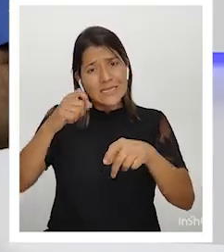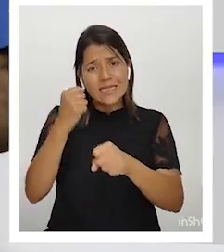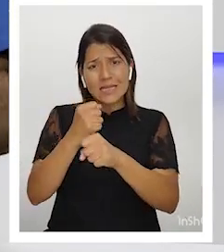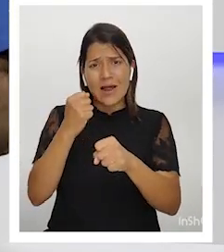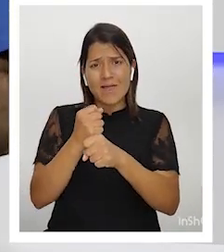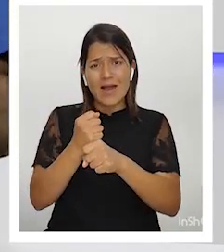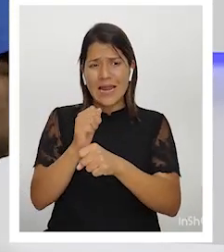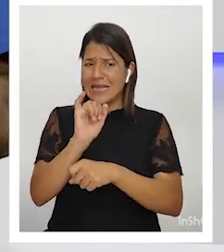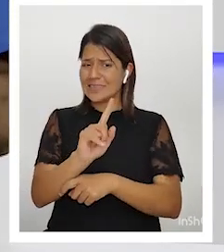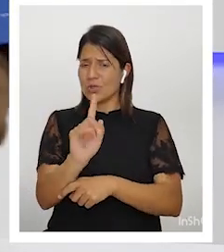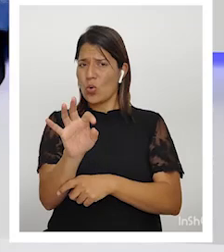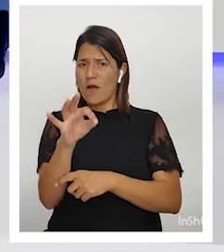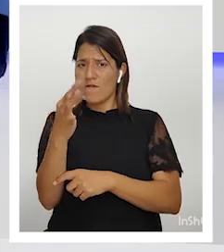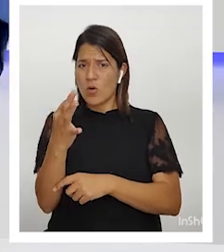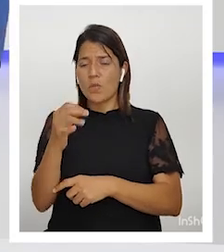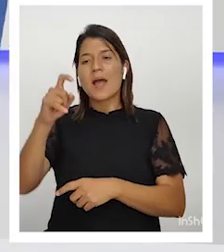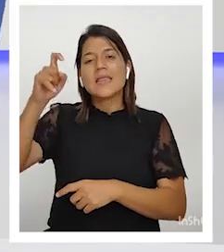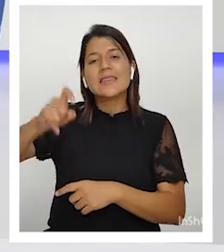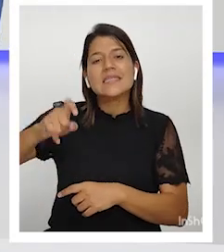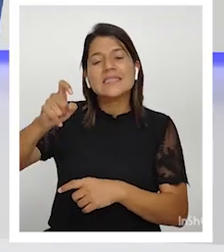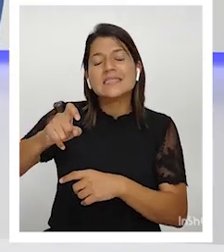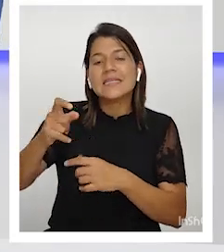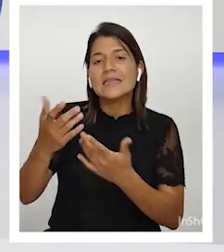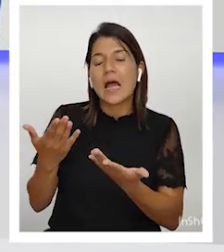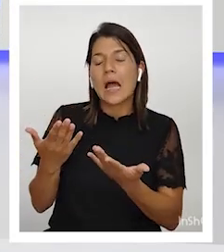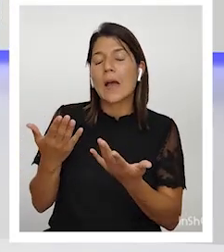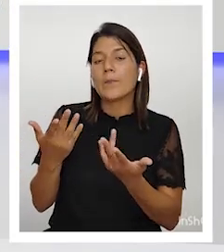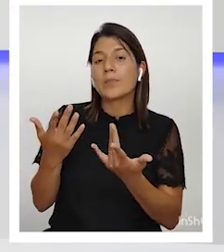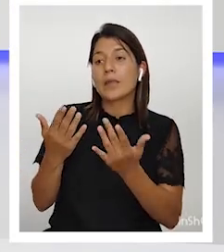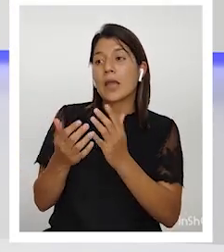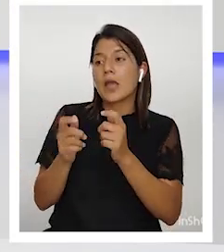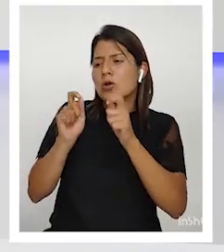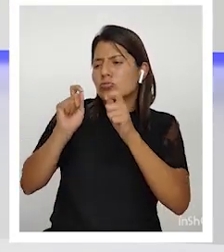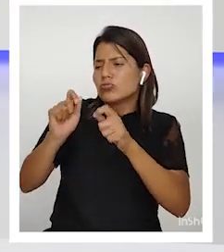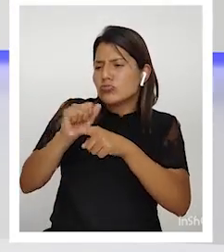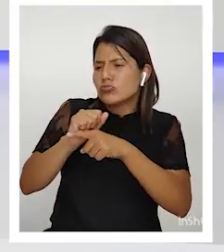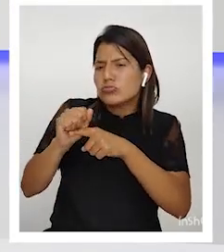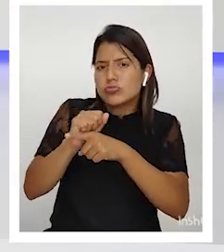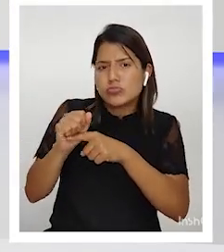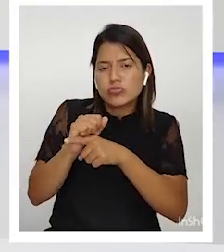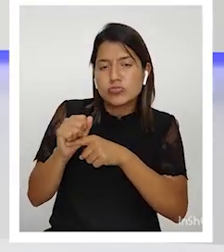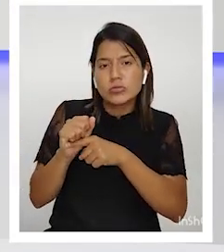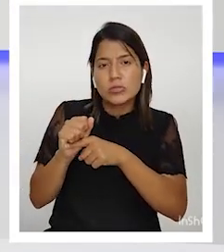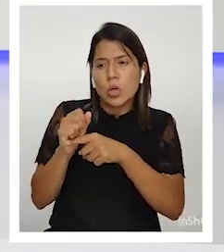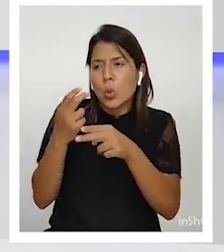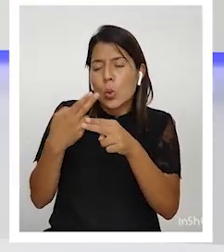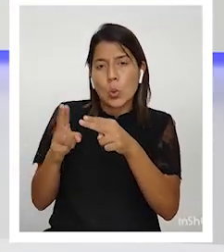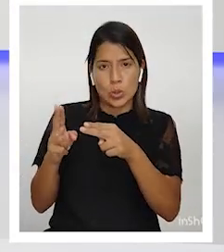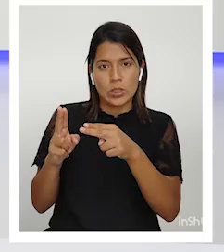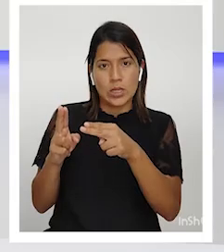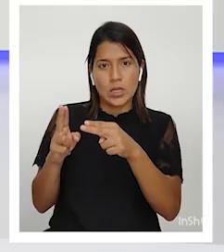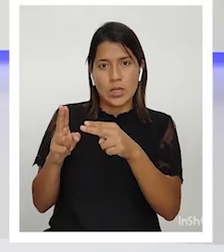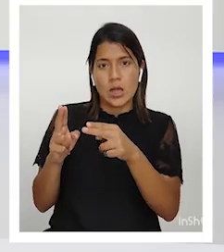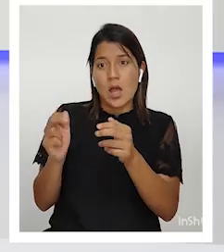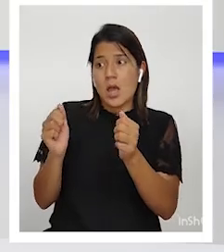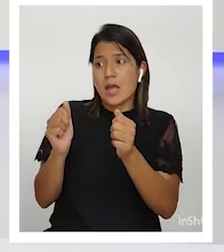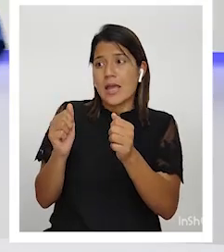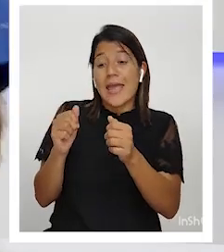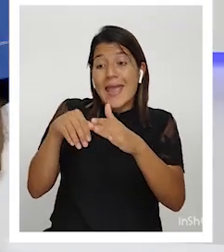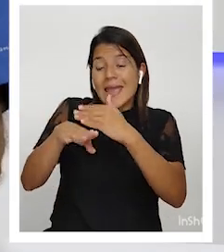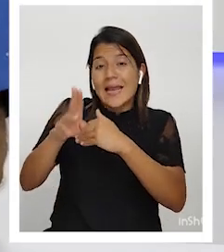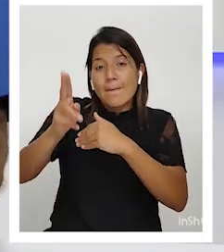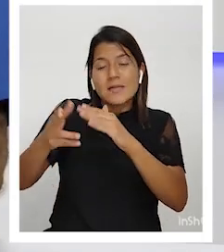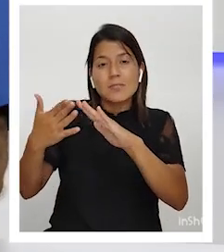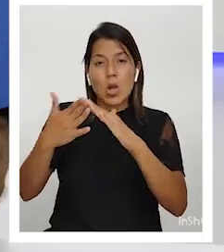No es eso. Se necesita una capacitación in situ con la propia comunidad.